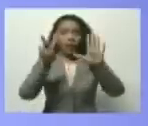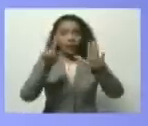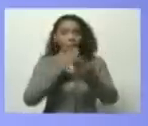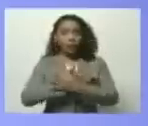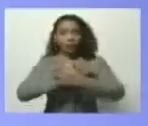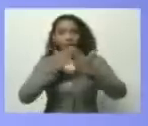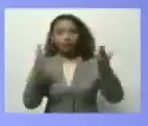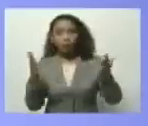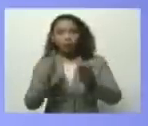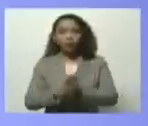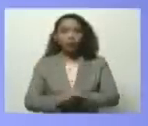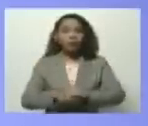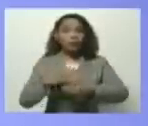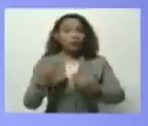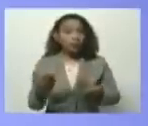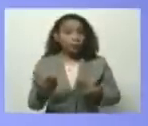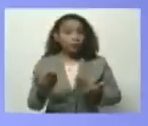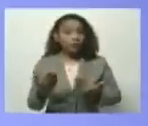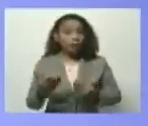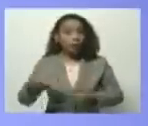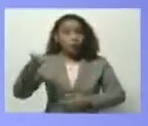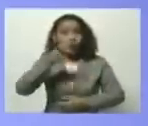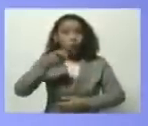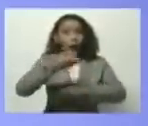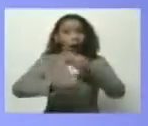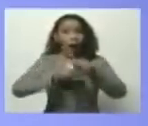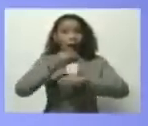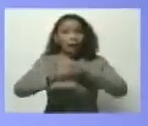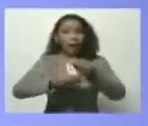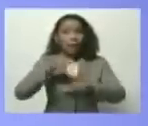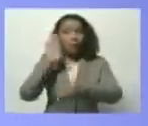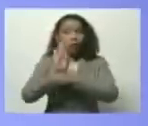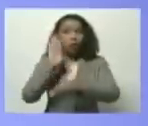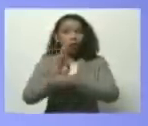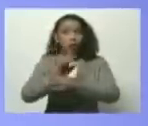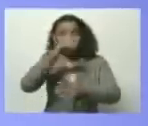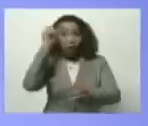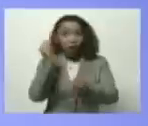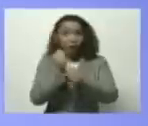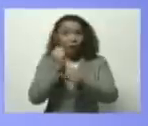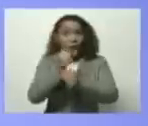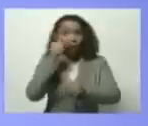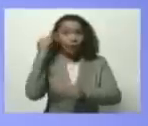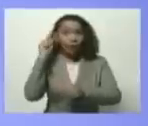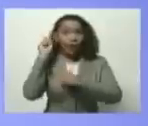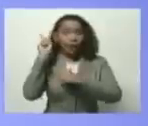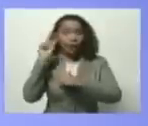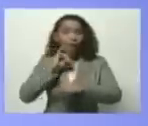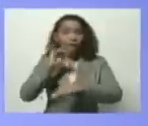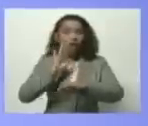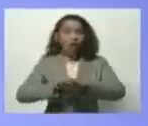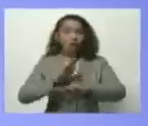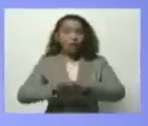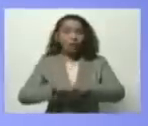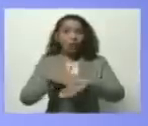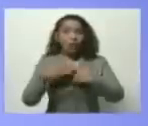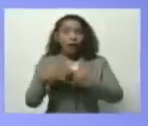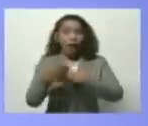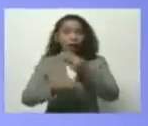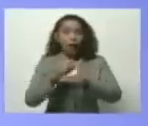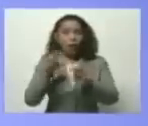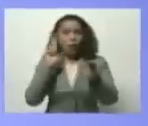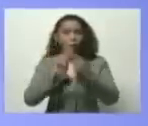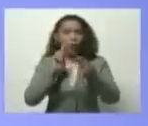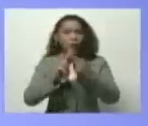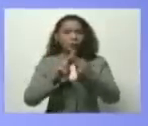transitorias que justamente buscan garantizar la protección de los trabajadores es parte de los anuncios que ha dado a conocer